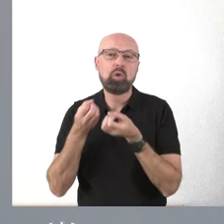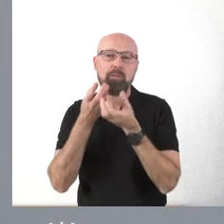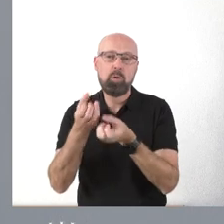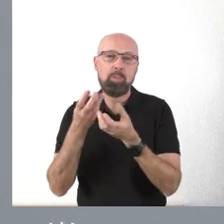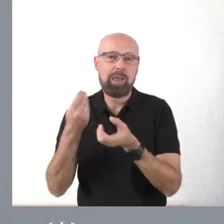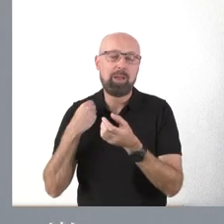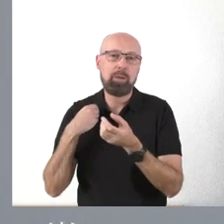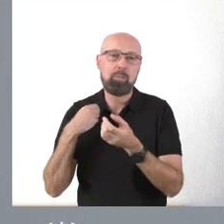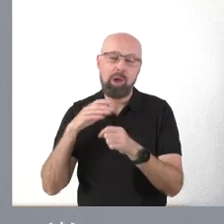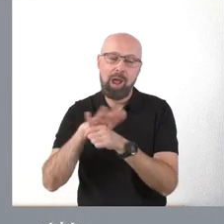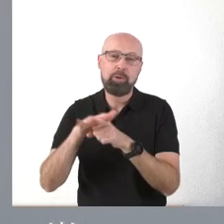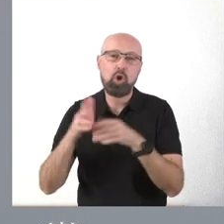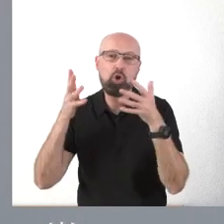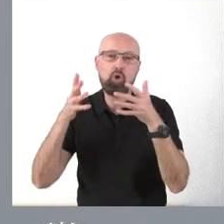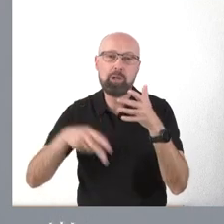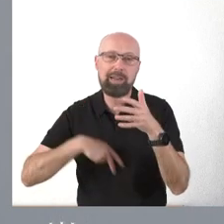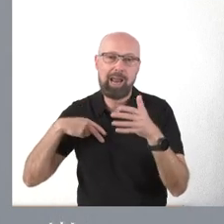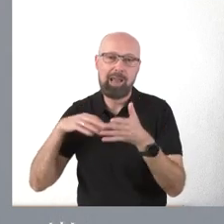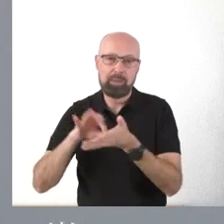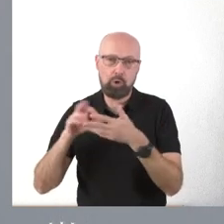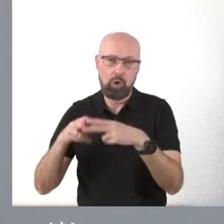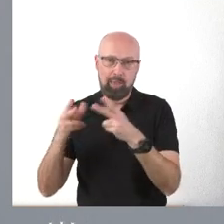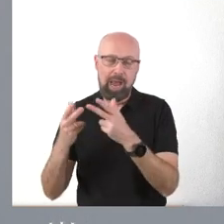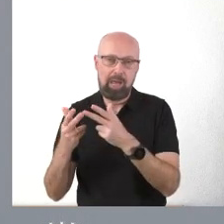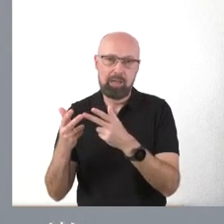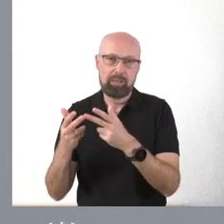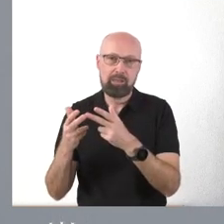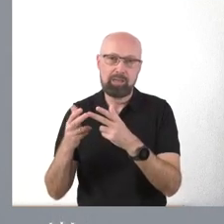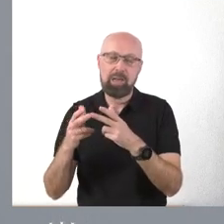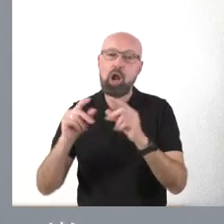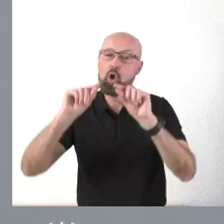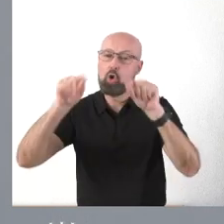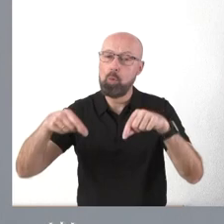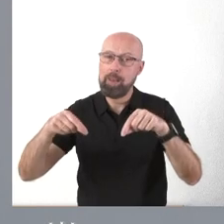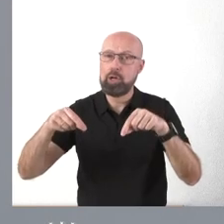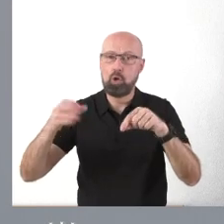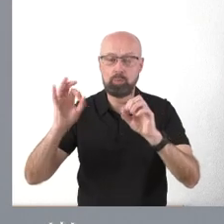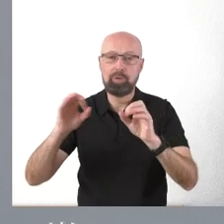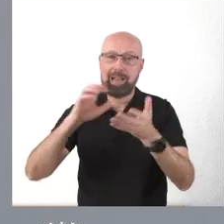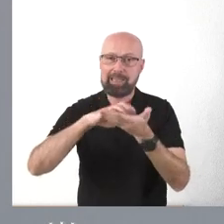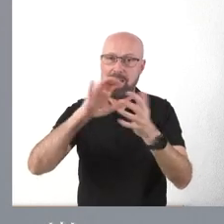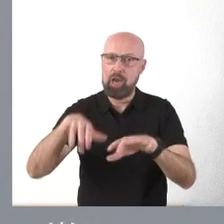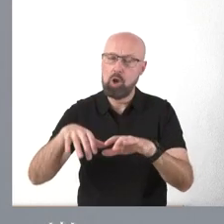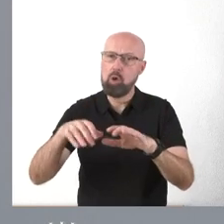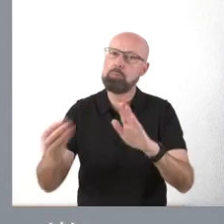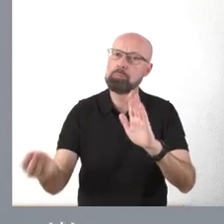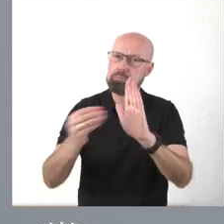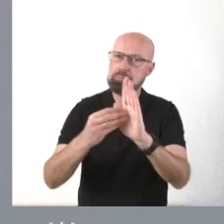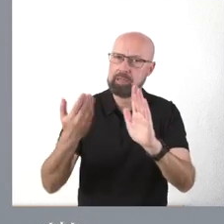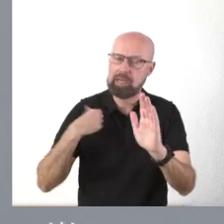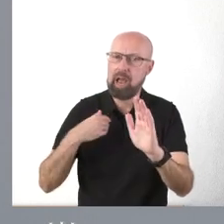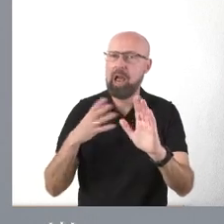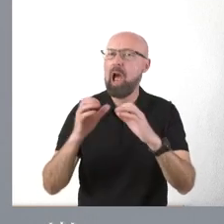de Servicios Sociales y que figura ya en el convenio colectivo para el personal laboral en el ámbito de Castilla y León, que se acordó con las centrales